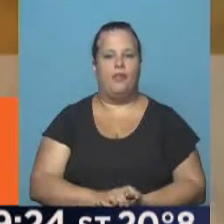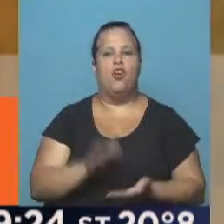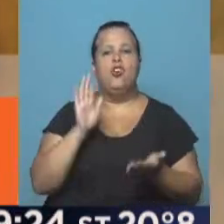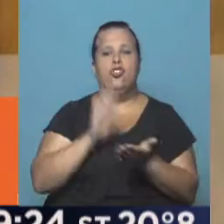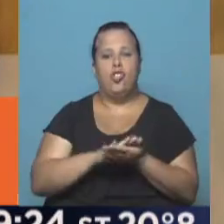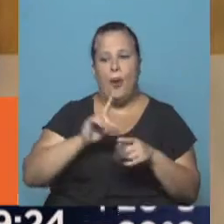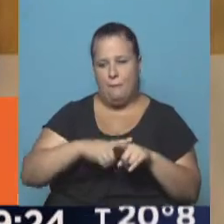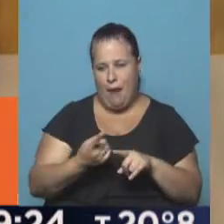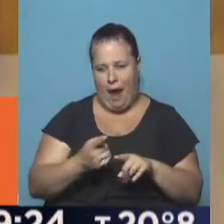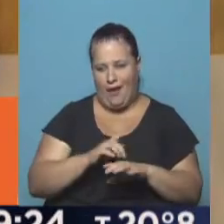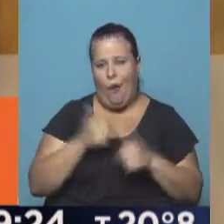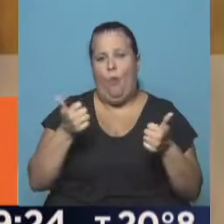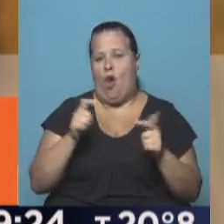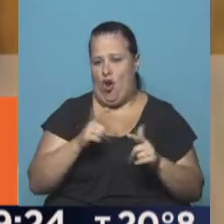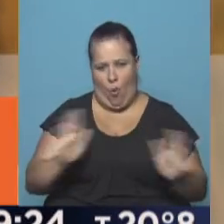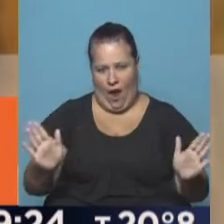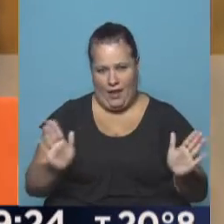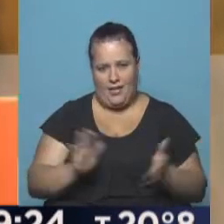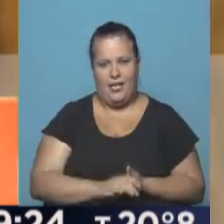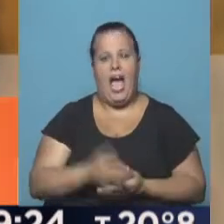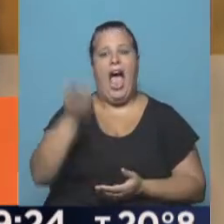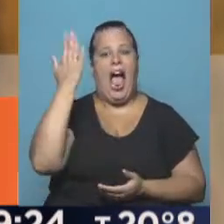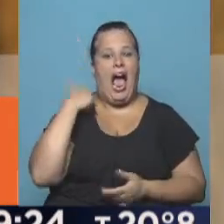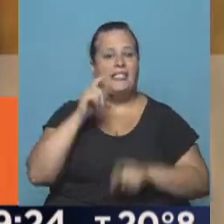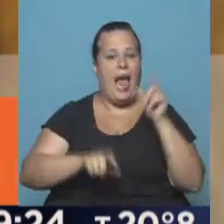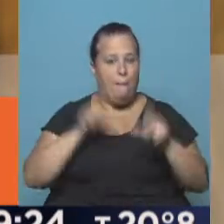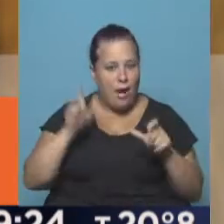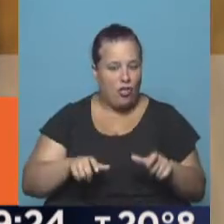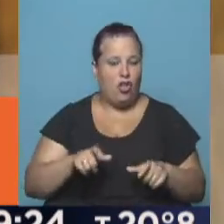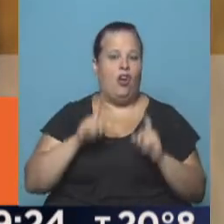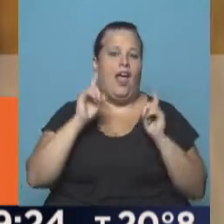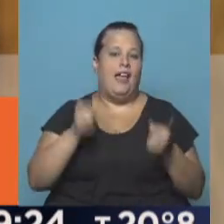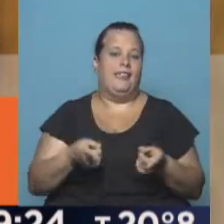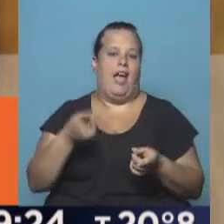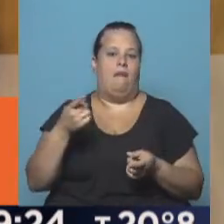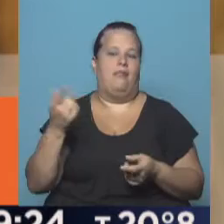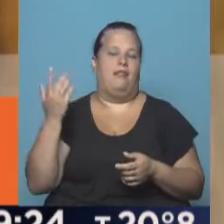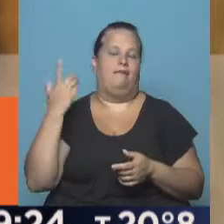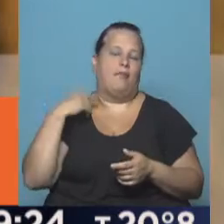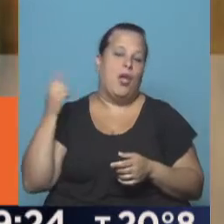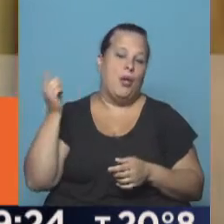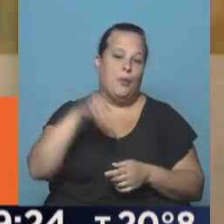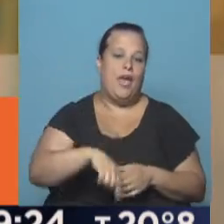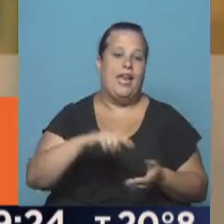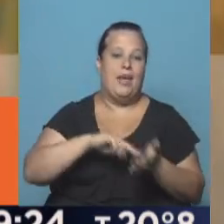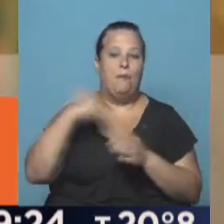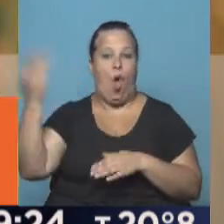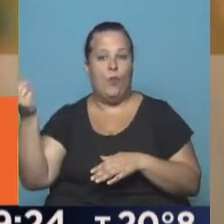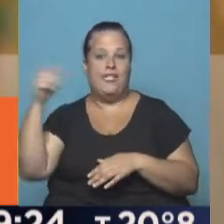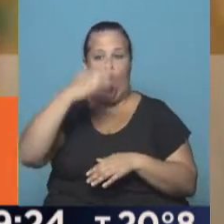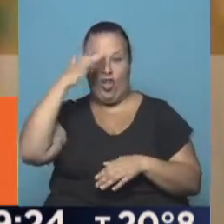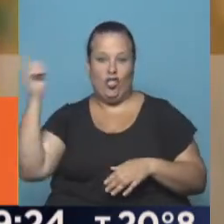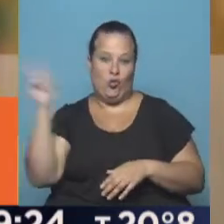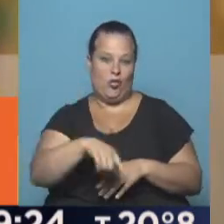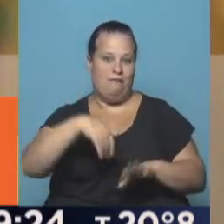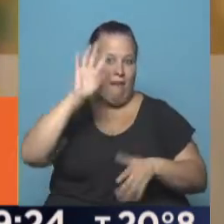Respecto del paro no deja nada bueno. Ayer a la gente, sobre todo obviamente la que entra a la ciudad de la provincia por constitución,